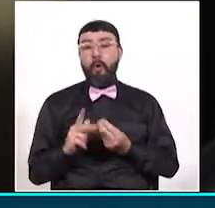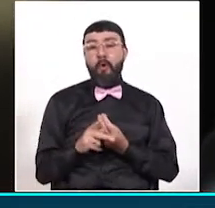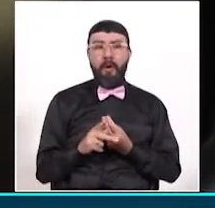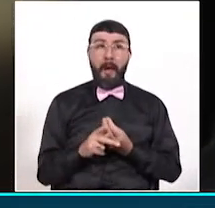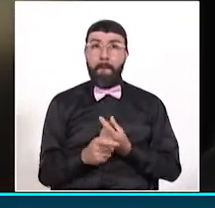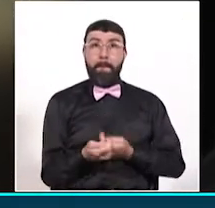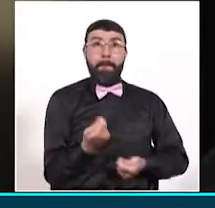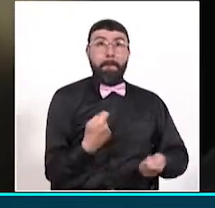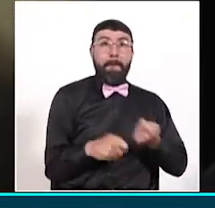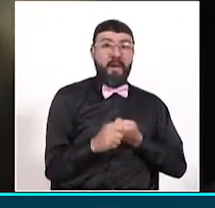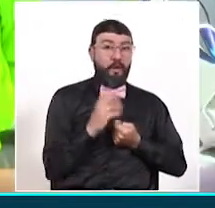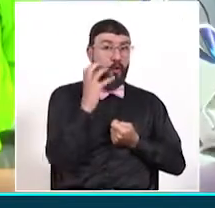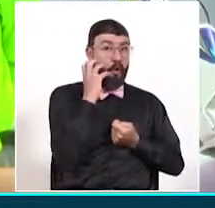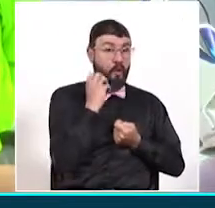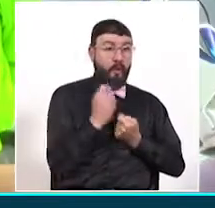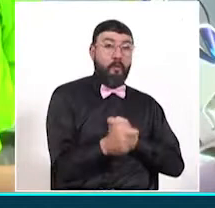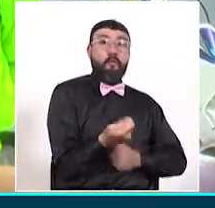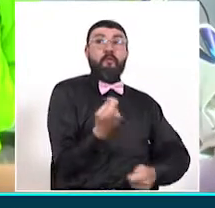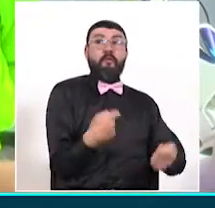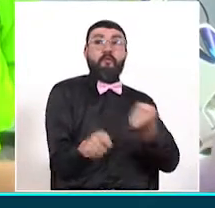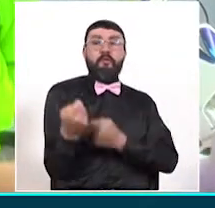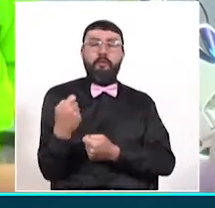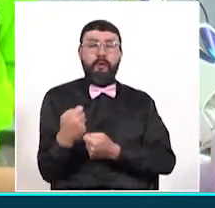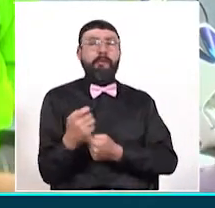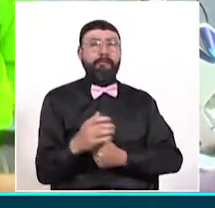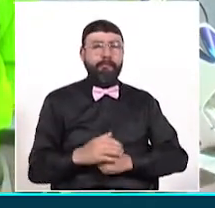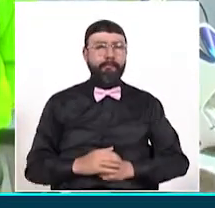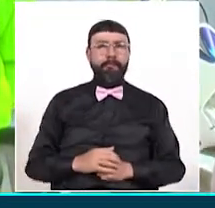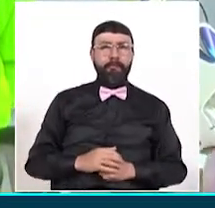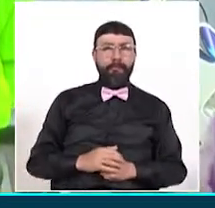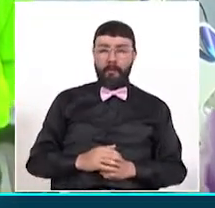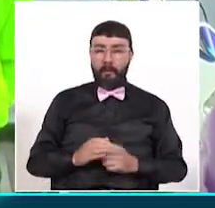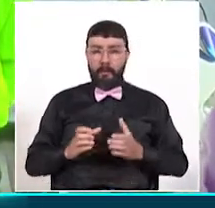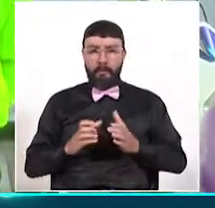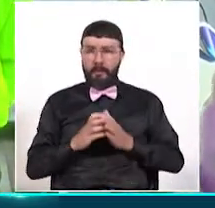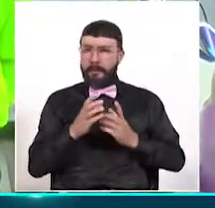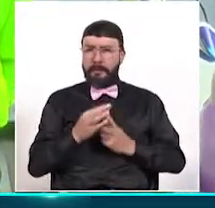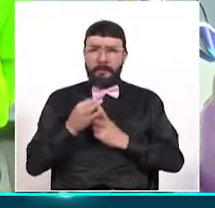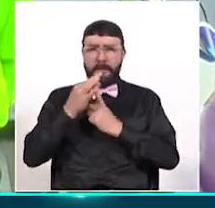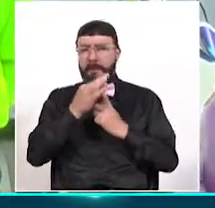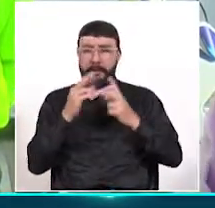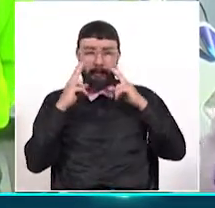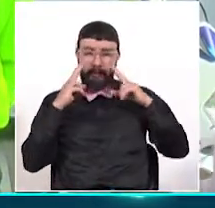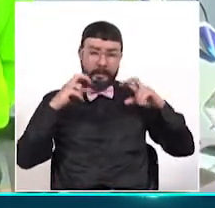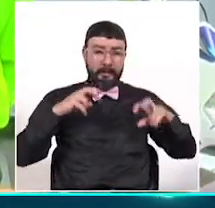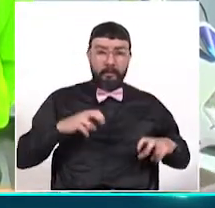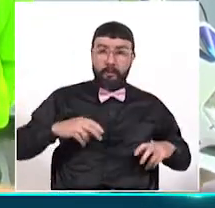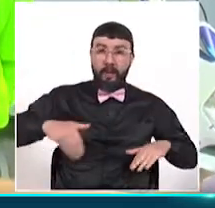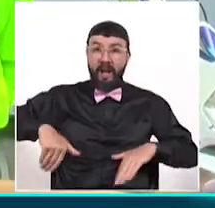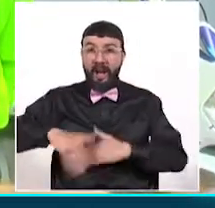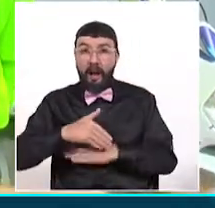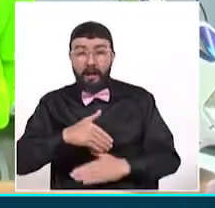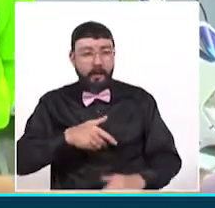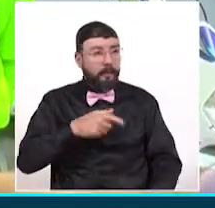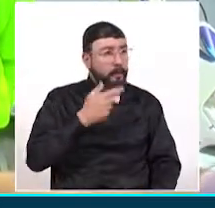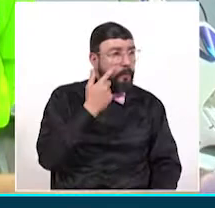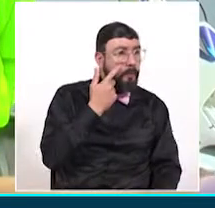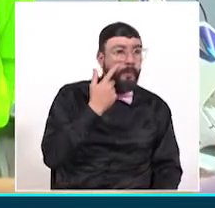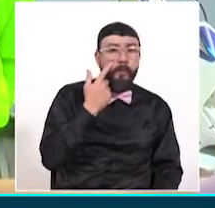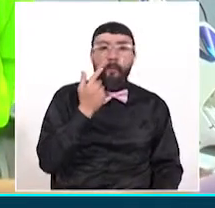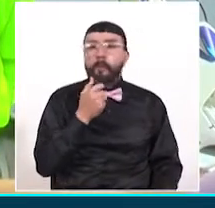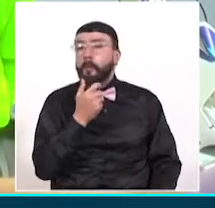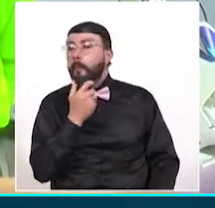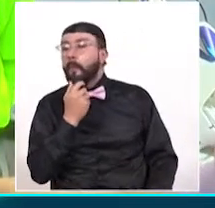autopartes robados. Este cuerpo especial de investigación está en la calle, está ubicando sitios, haciendo